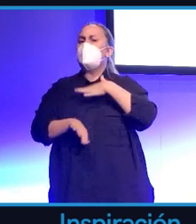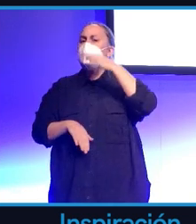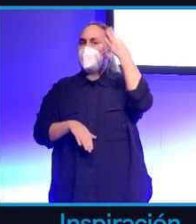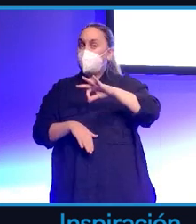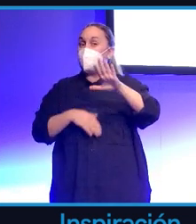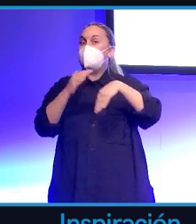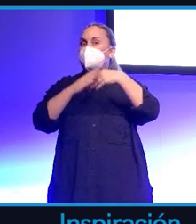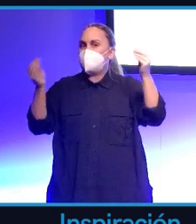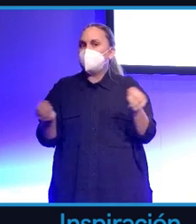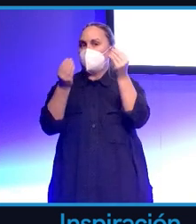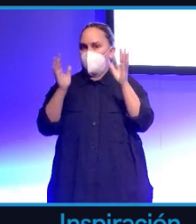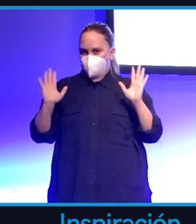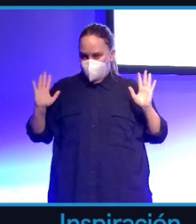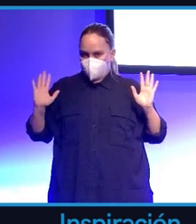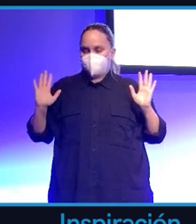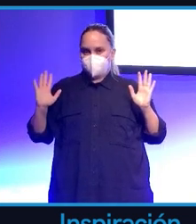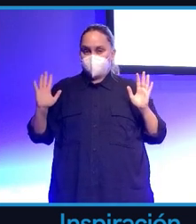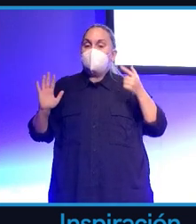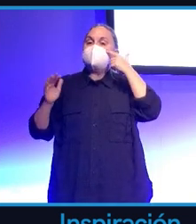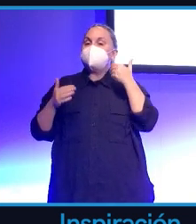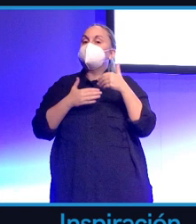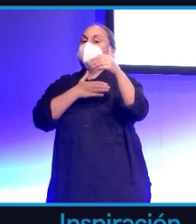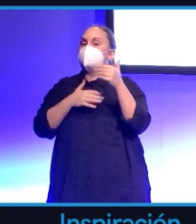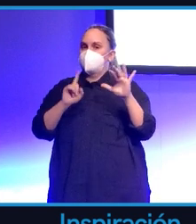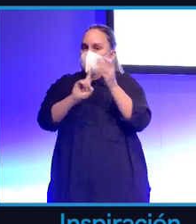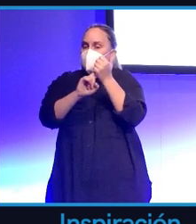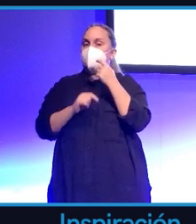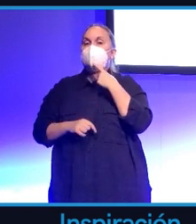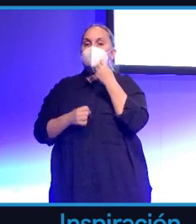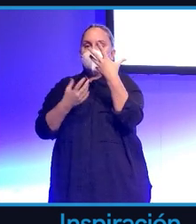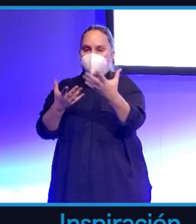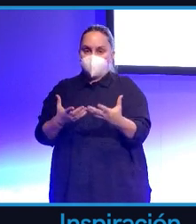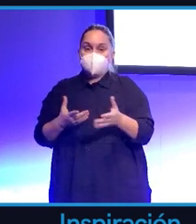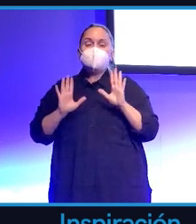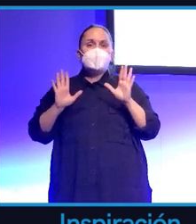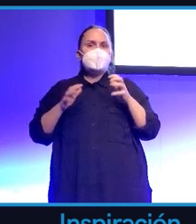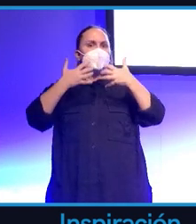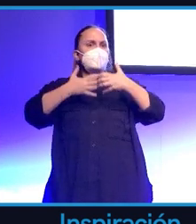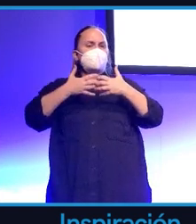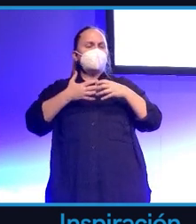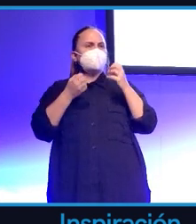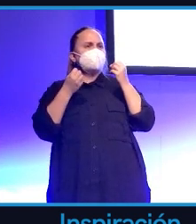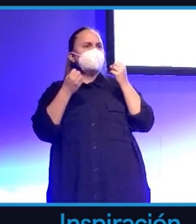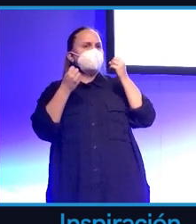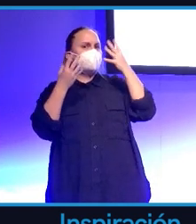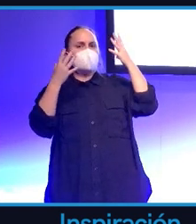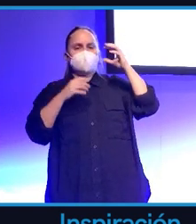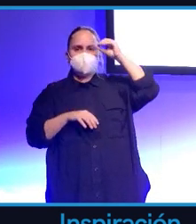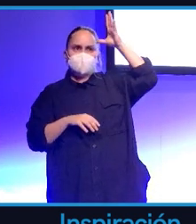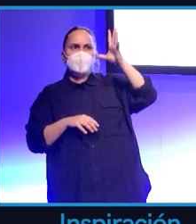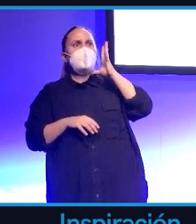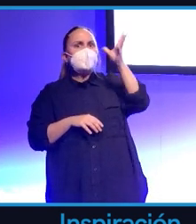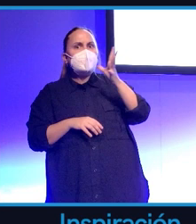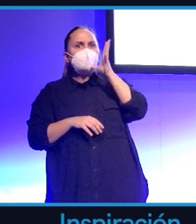incluso mejorar. Ya veremos cuánto tardamos. Entonces, ¿por qué desarrollar estas máquinas superinteligentes? Me podrían decir, si estamos hablando de